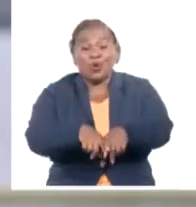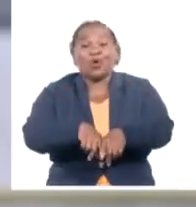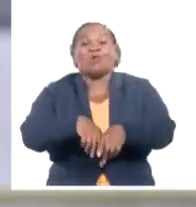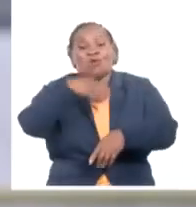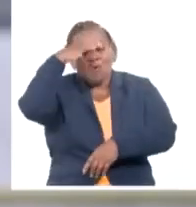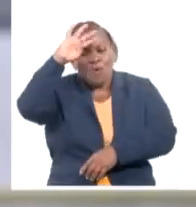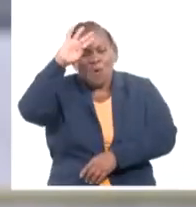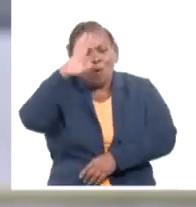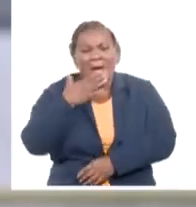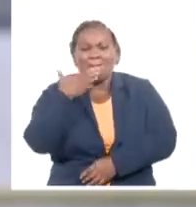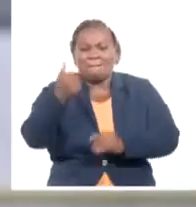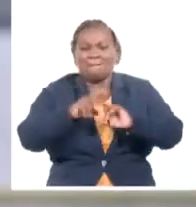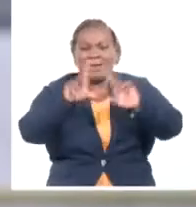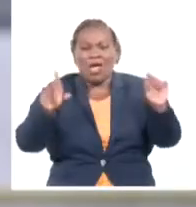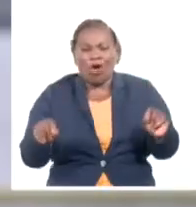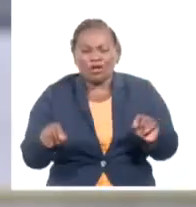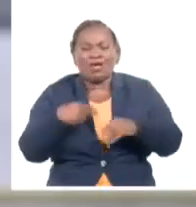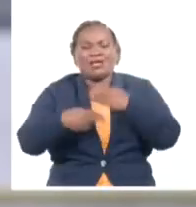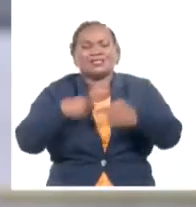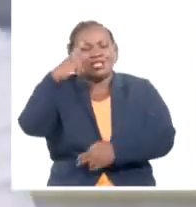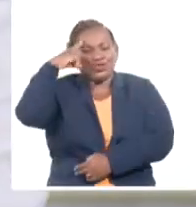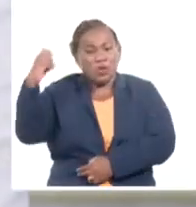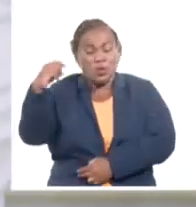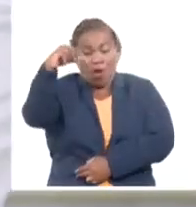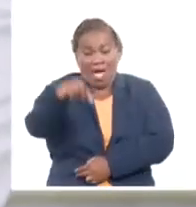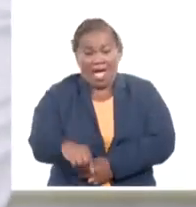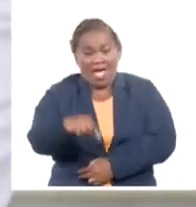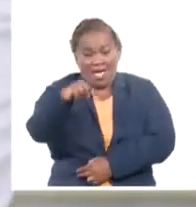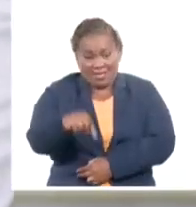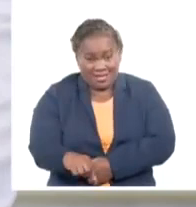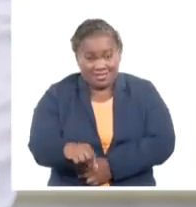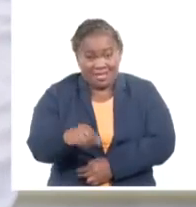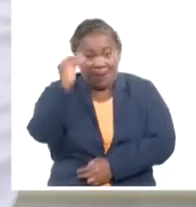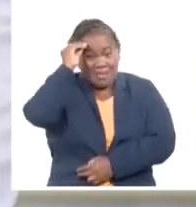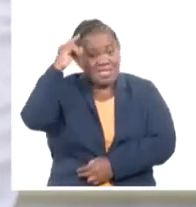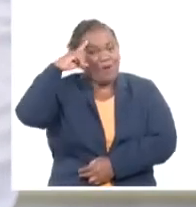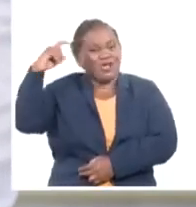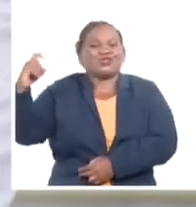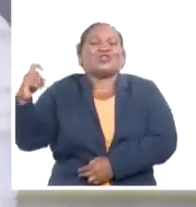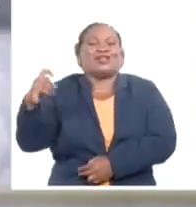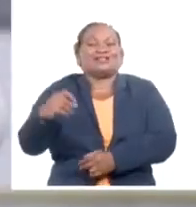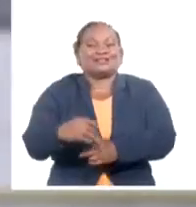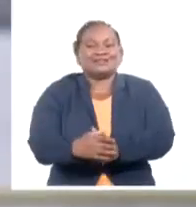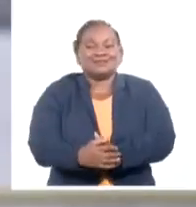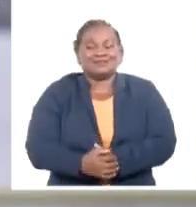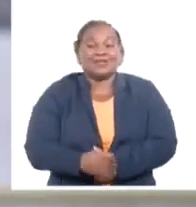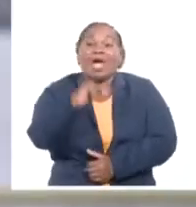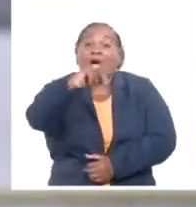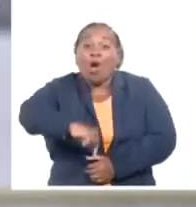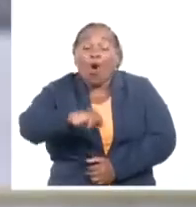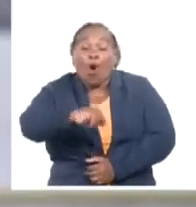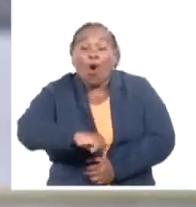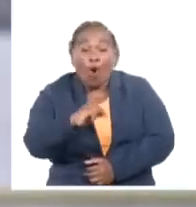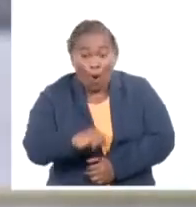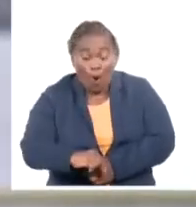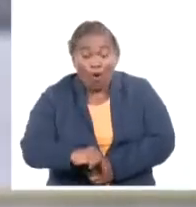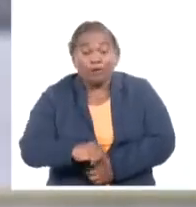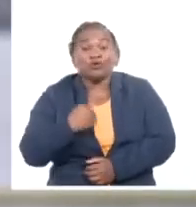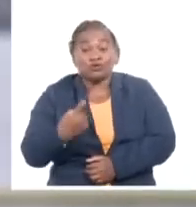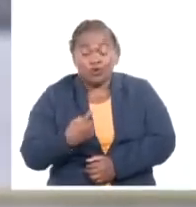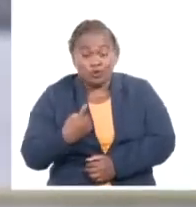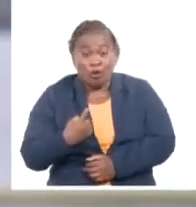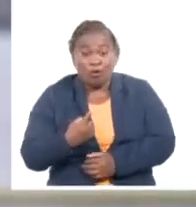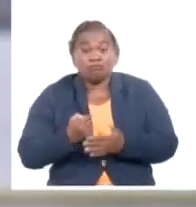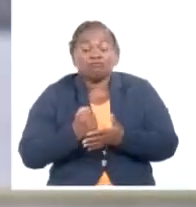mejor a realizar los sueños aquí donde aprendimos a soñar. Hoy nos toca garantizar el sostenimiento